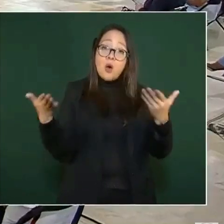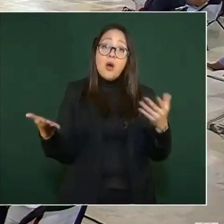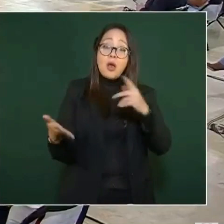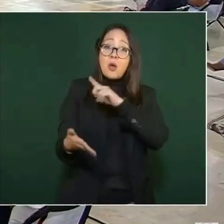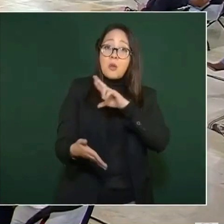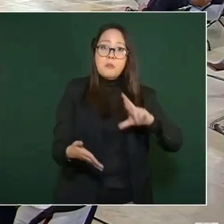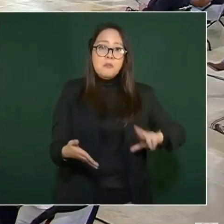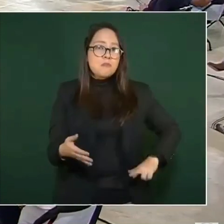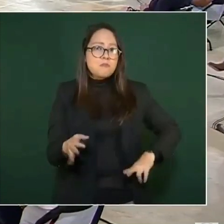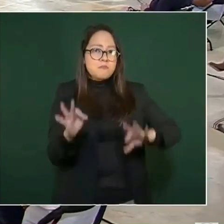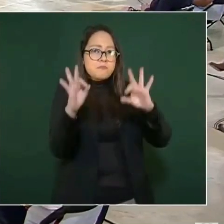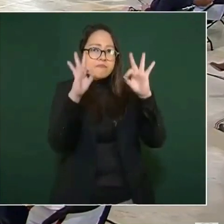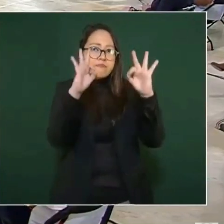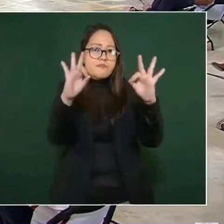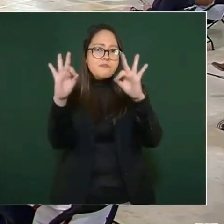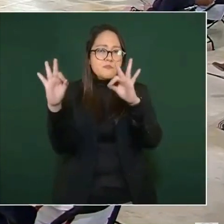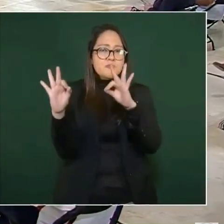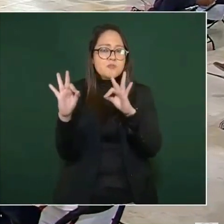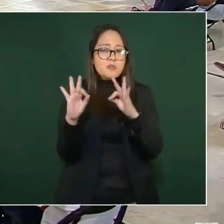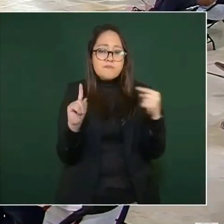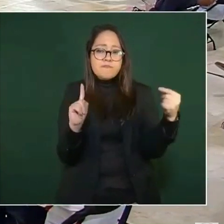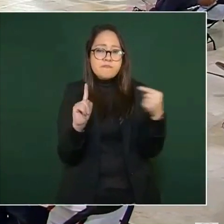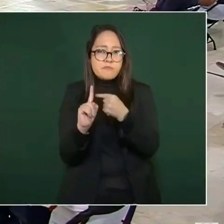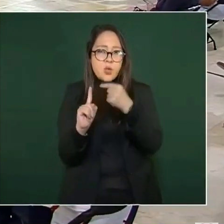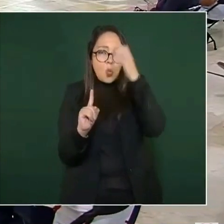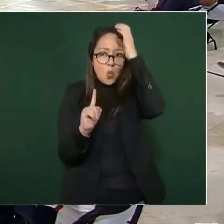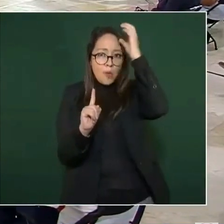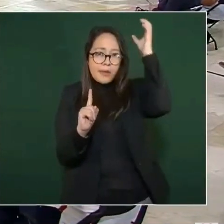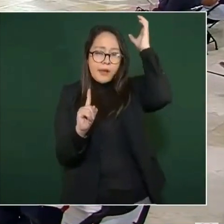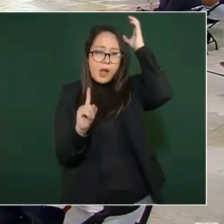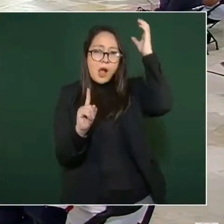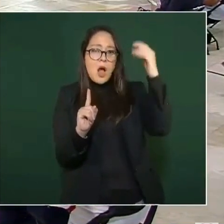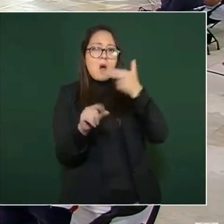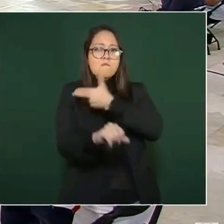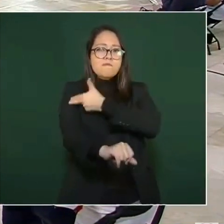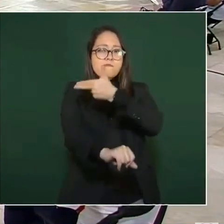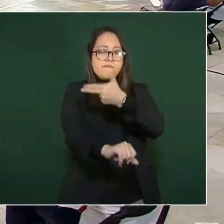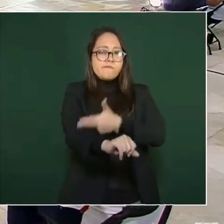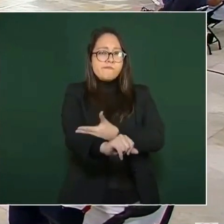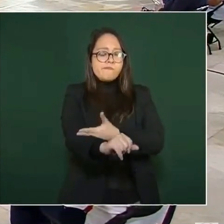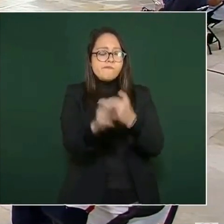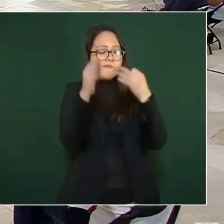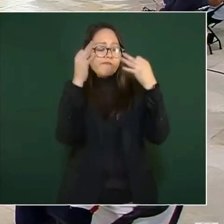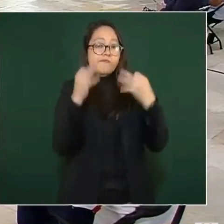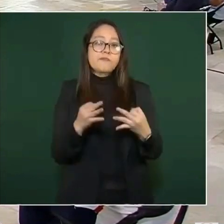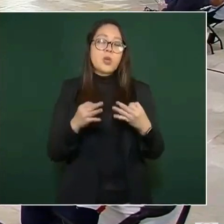hombre honesto. Y eso ayuda mucho.